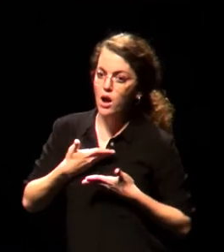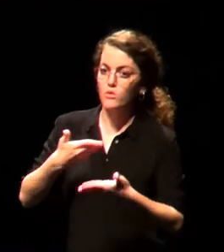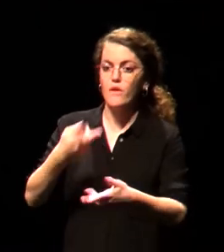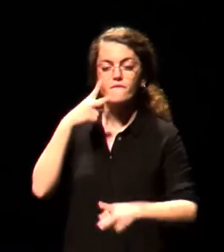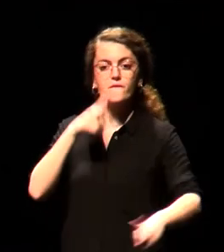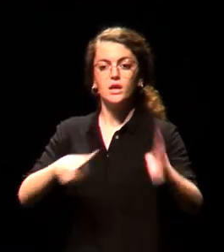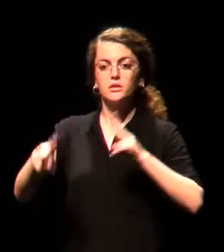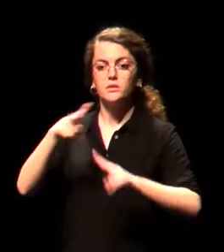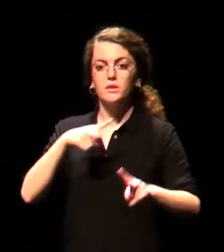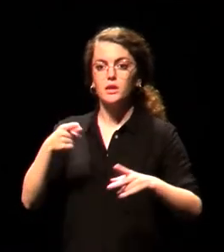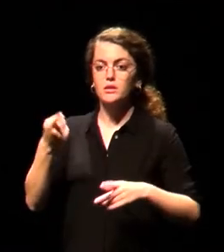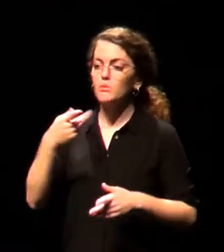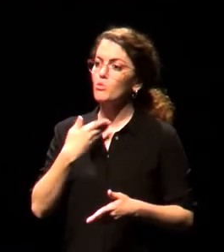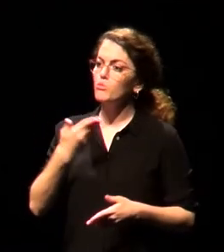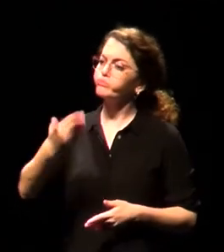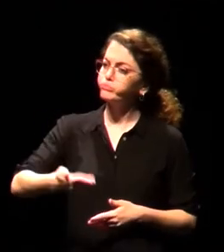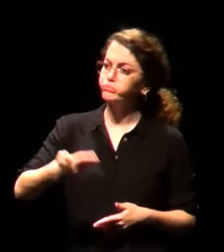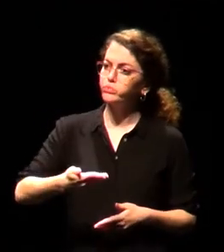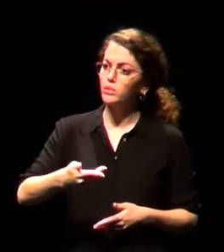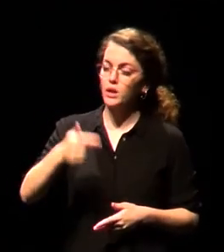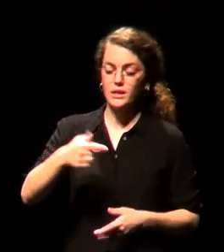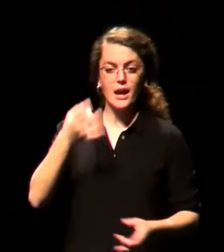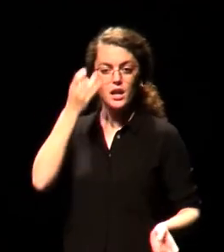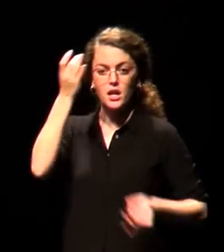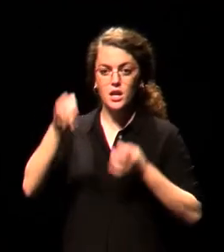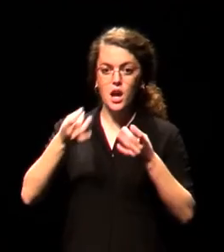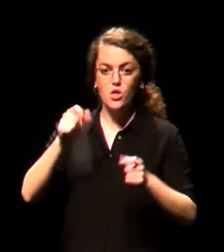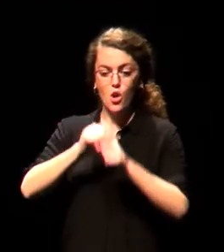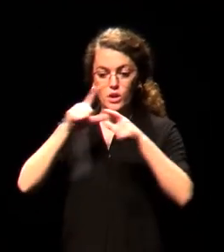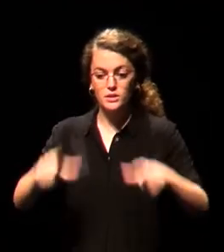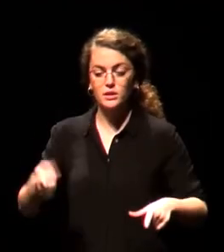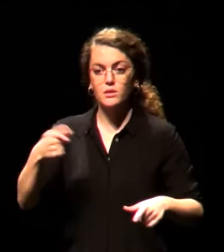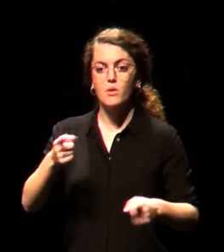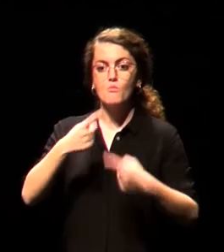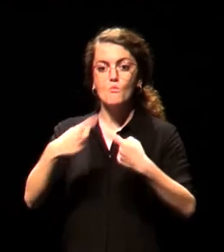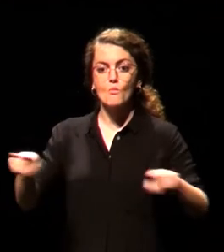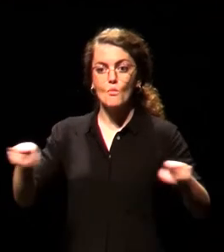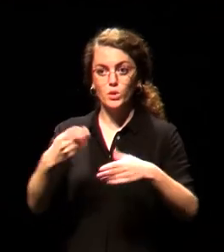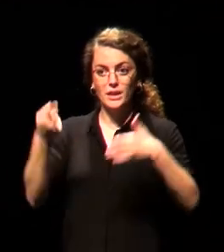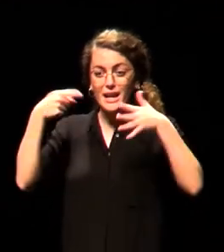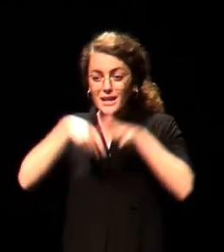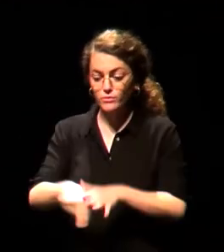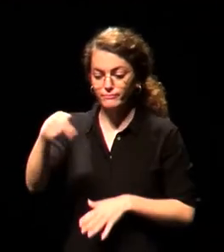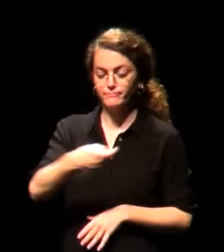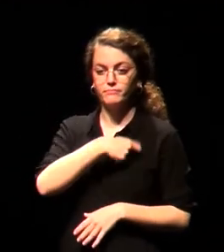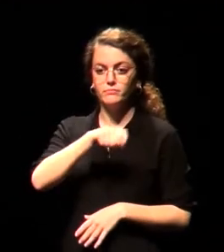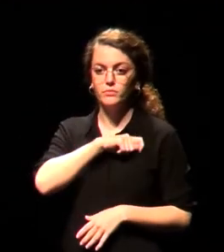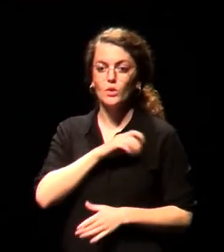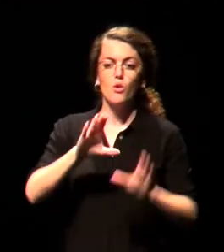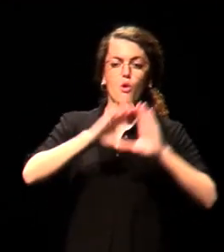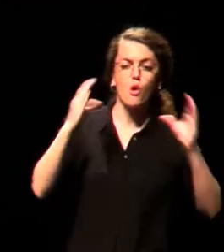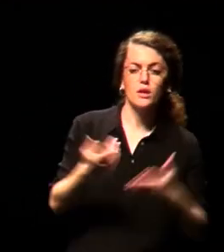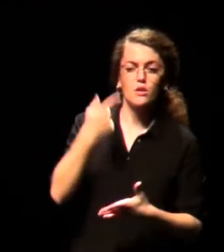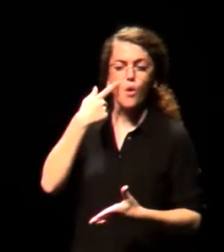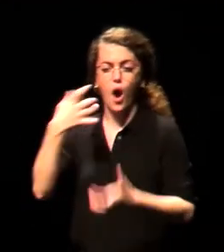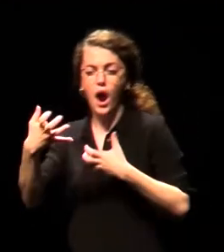de la creación escénica y musical inclusiva en España. Los colectivos, los artistas, los gestores, los educadores